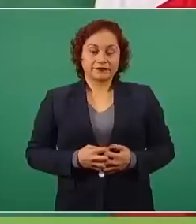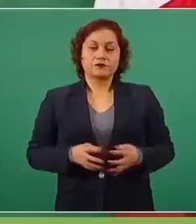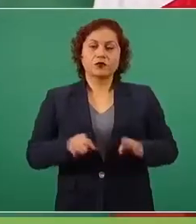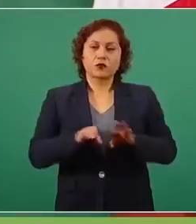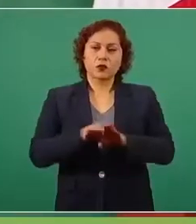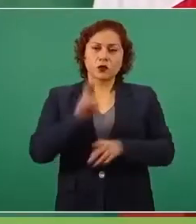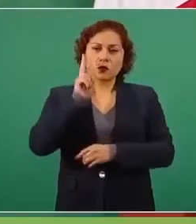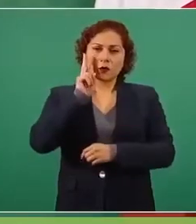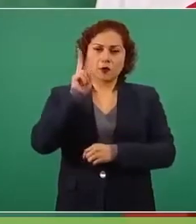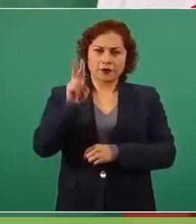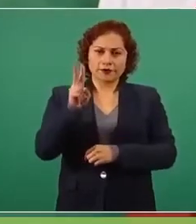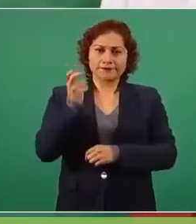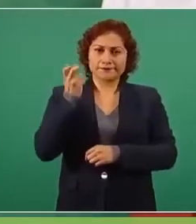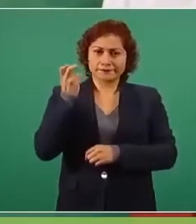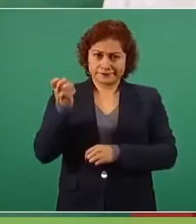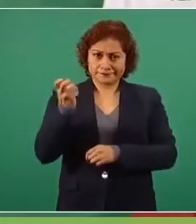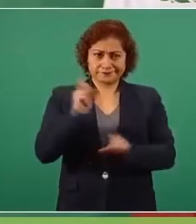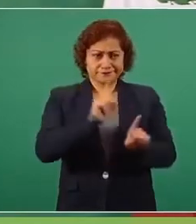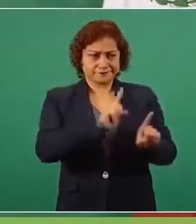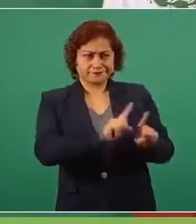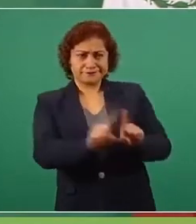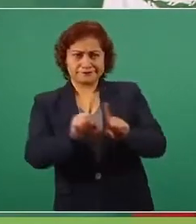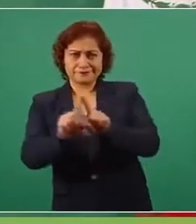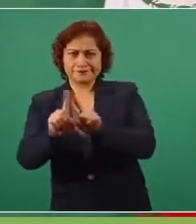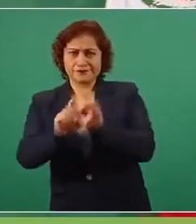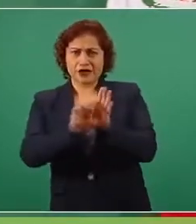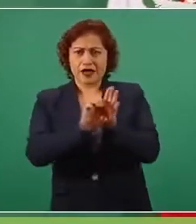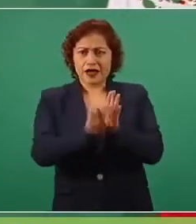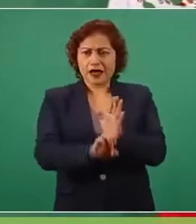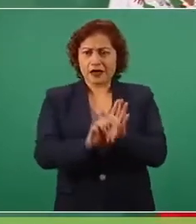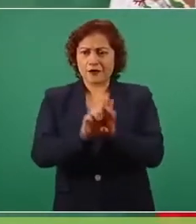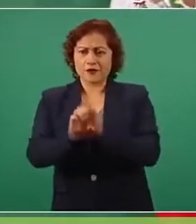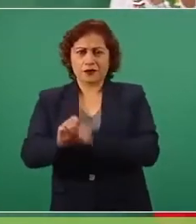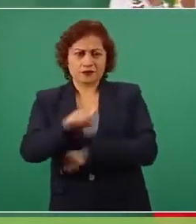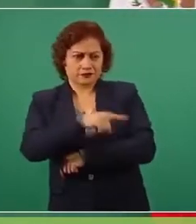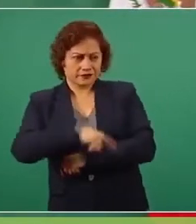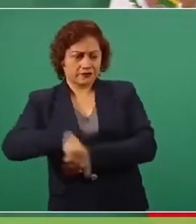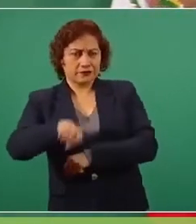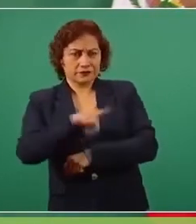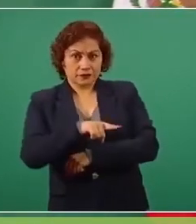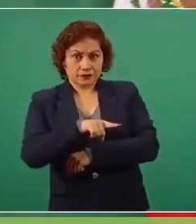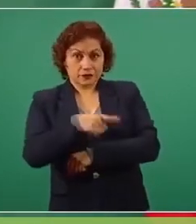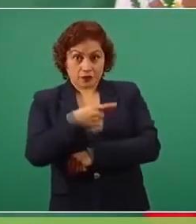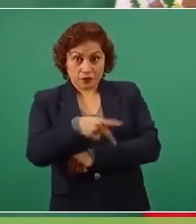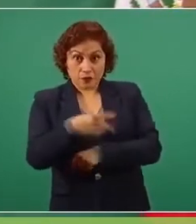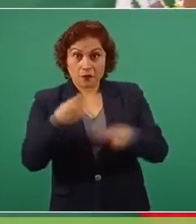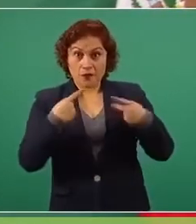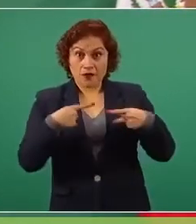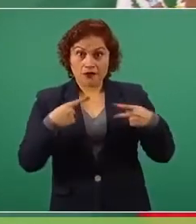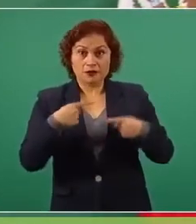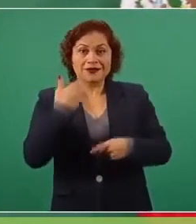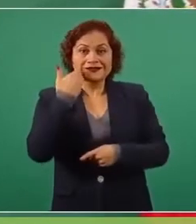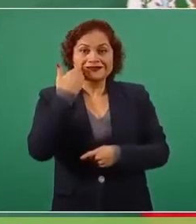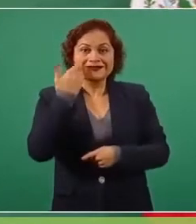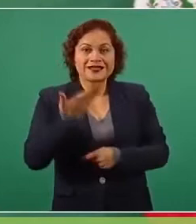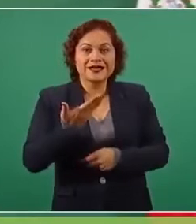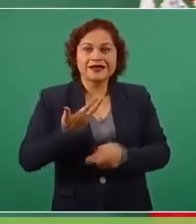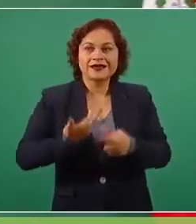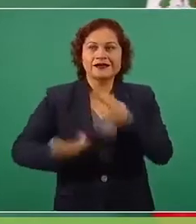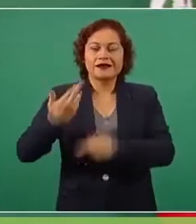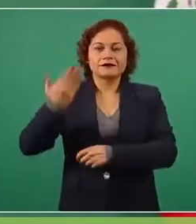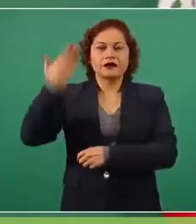quieren regresar por sus fueros, ahí están los intelectuales orgánicos. Entonces, es